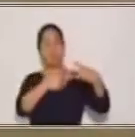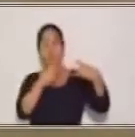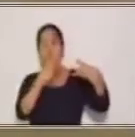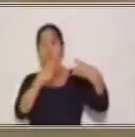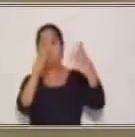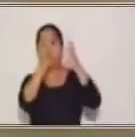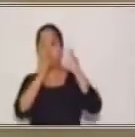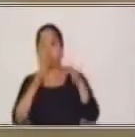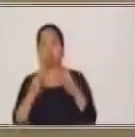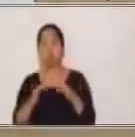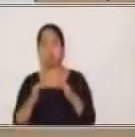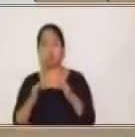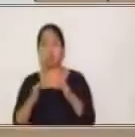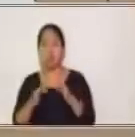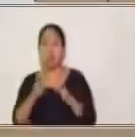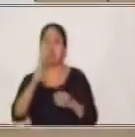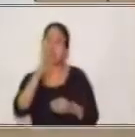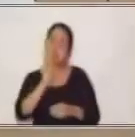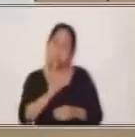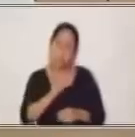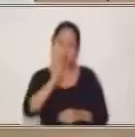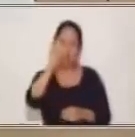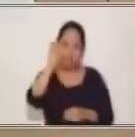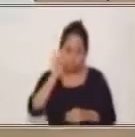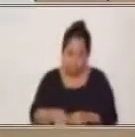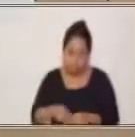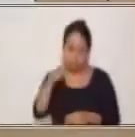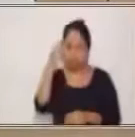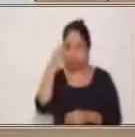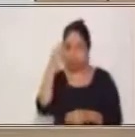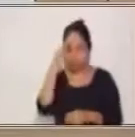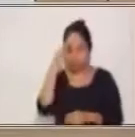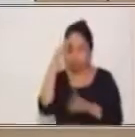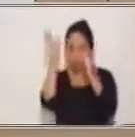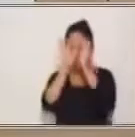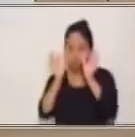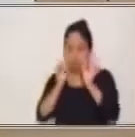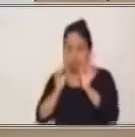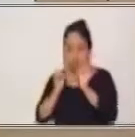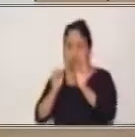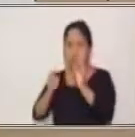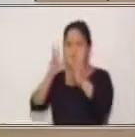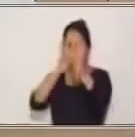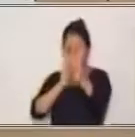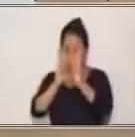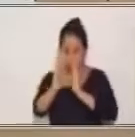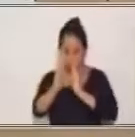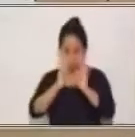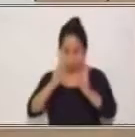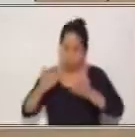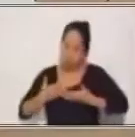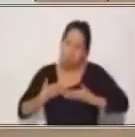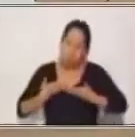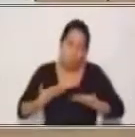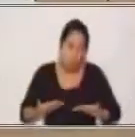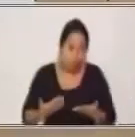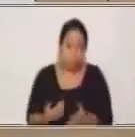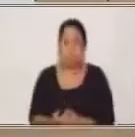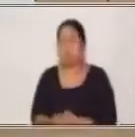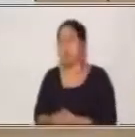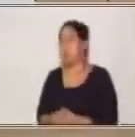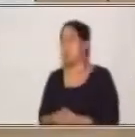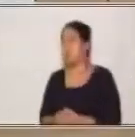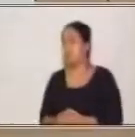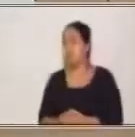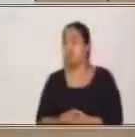es mantener las normas de cortesía en cada una de ellas. No podemos perder el enfoque de